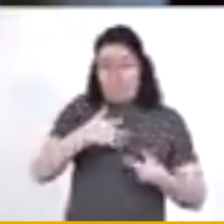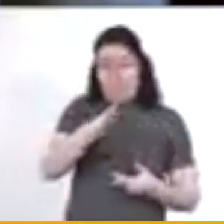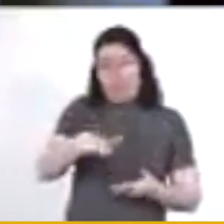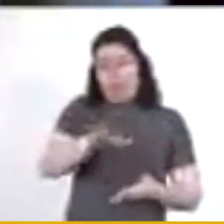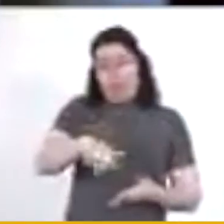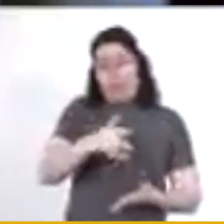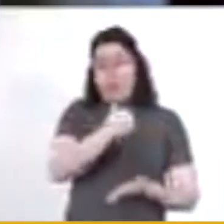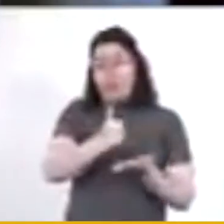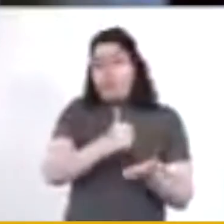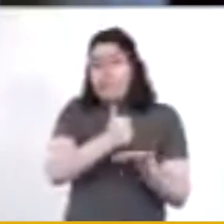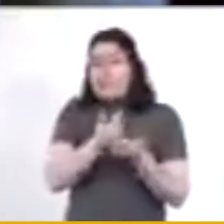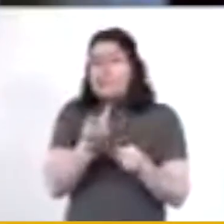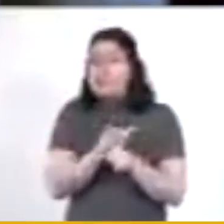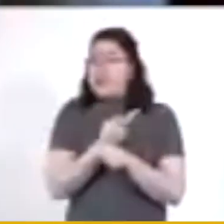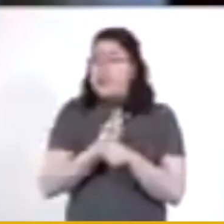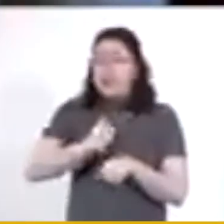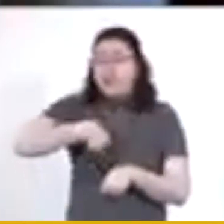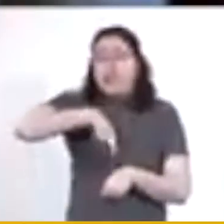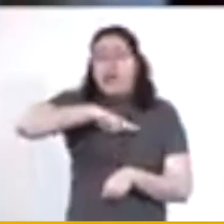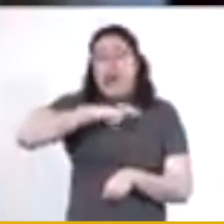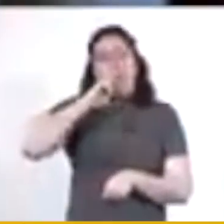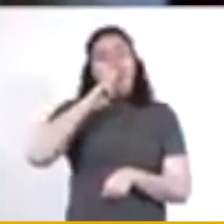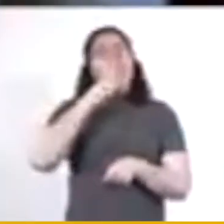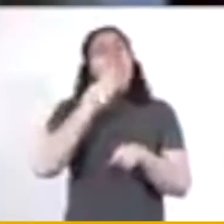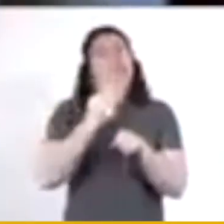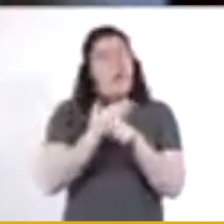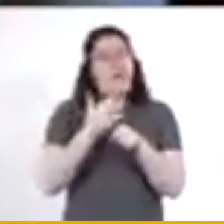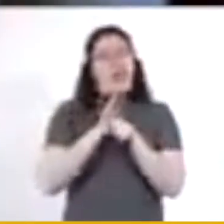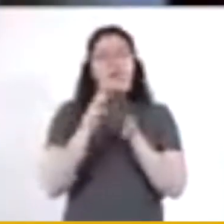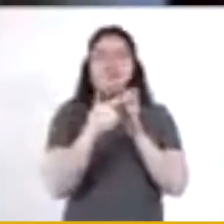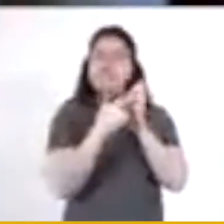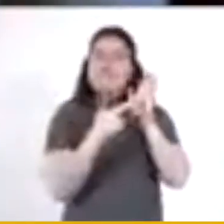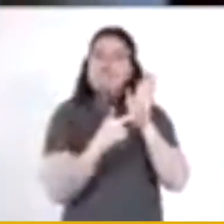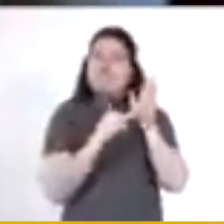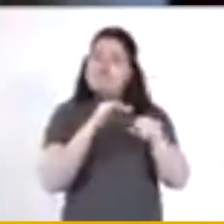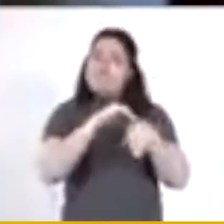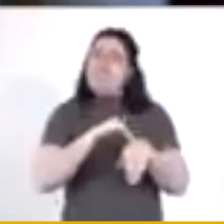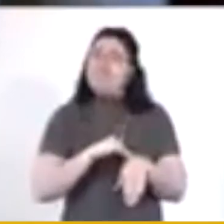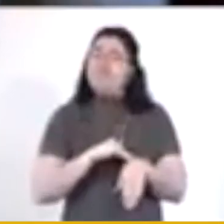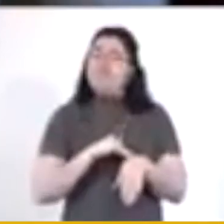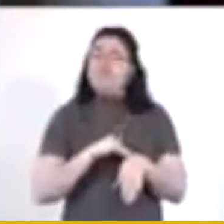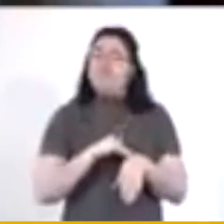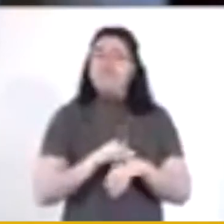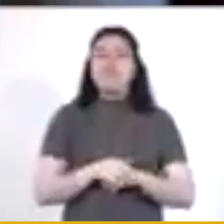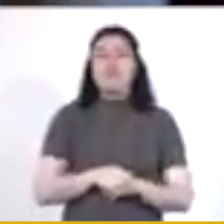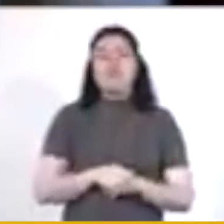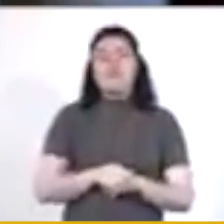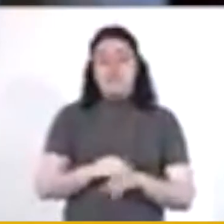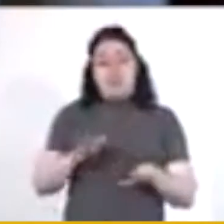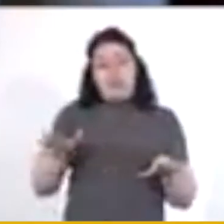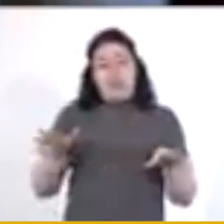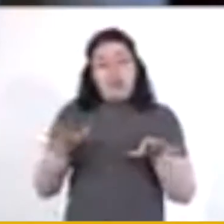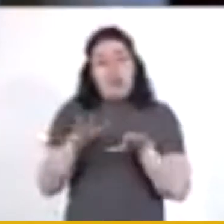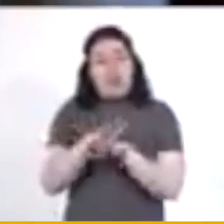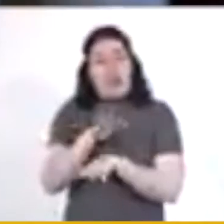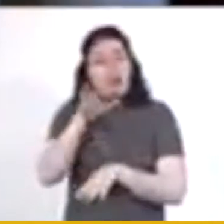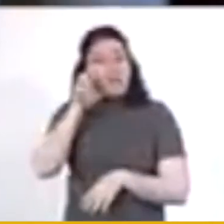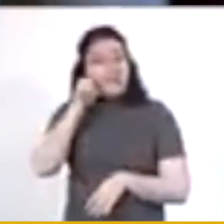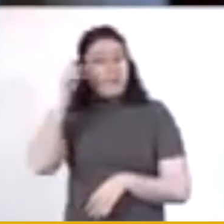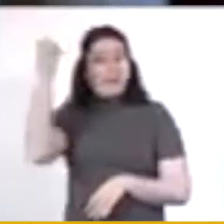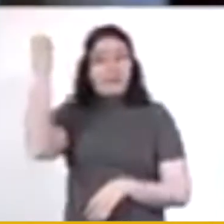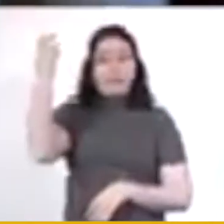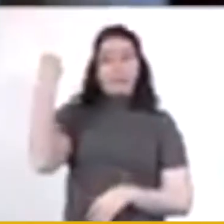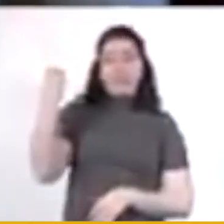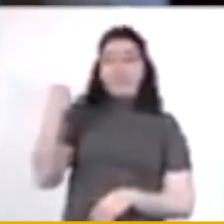habitantes de la ciudad hemos asumido responsablemente las medidas sanitarias. En la transición al semáforo